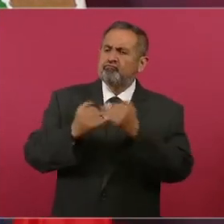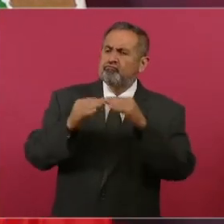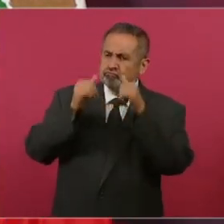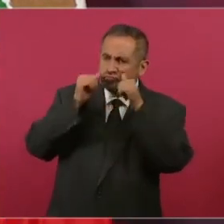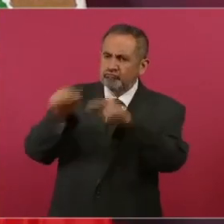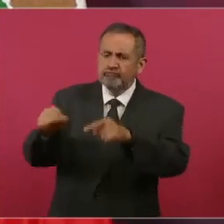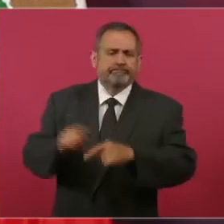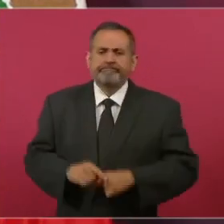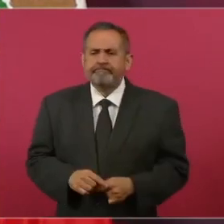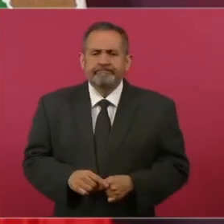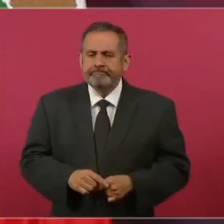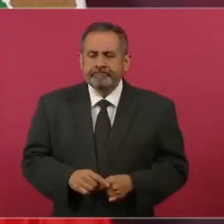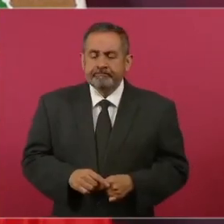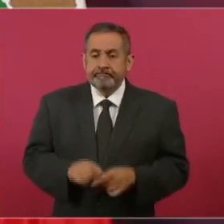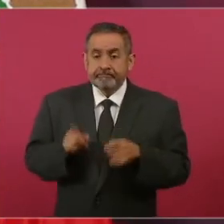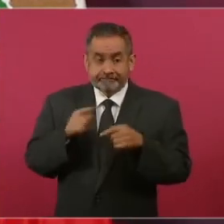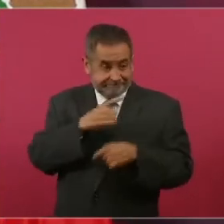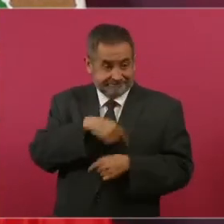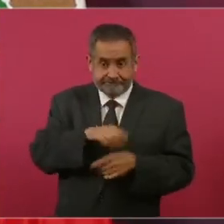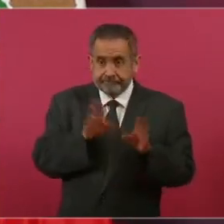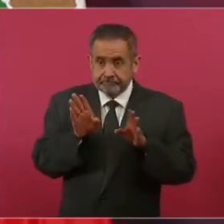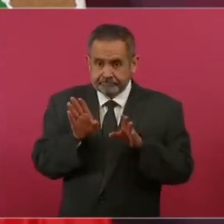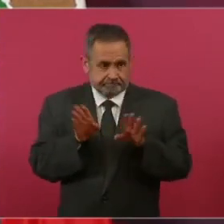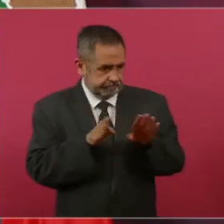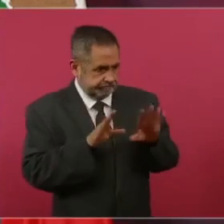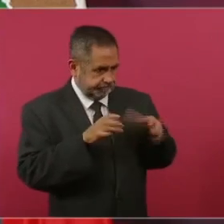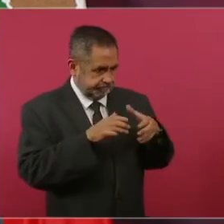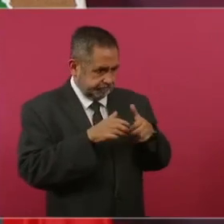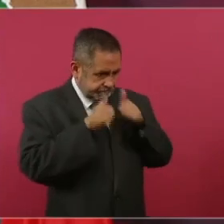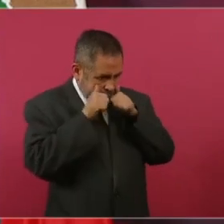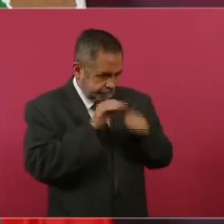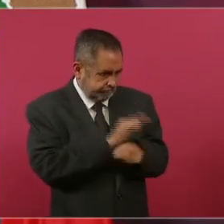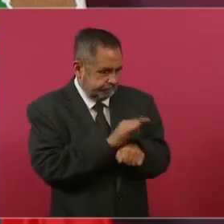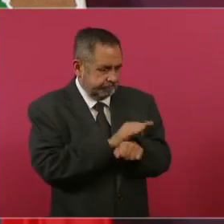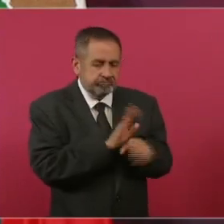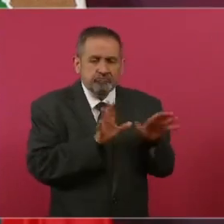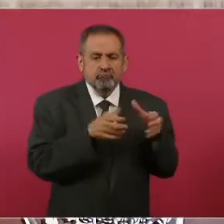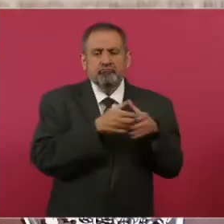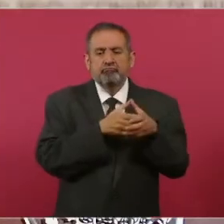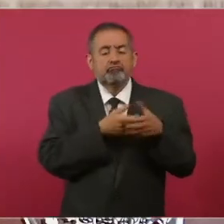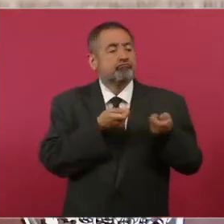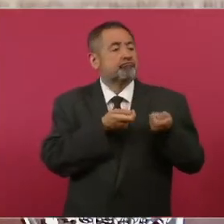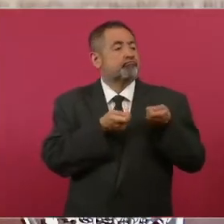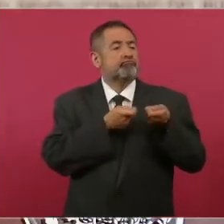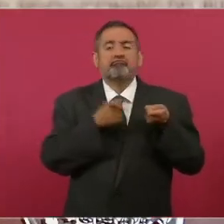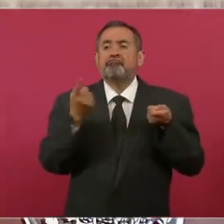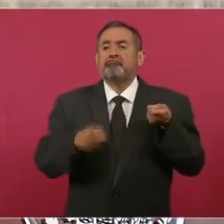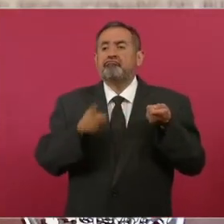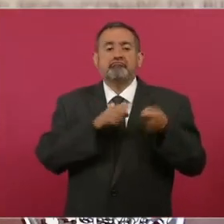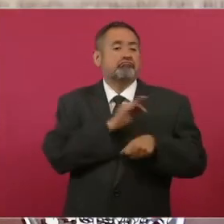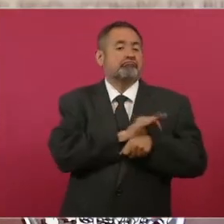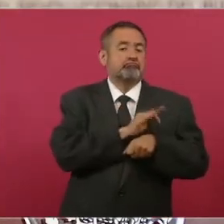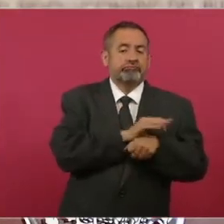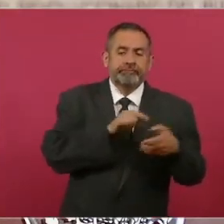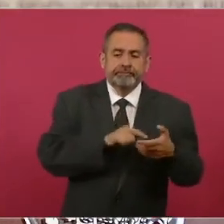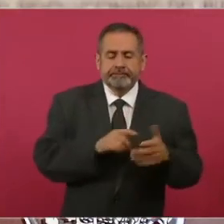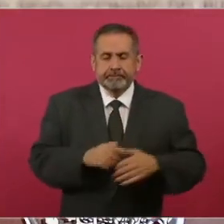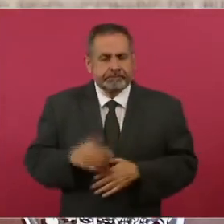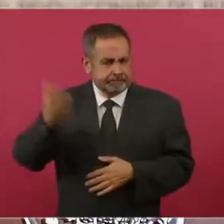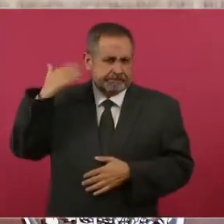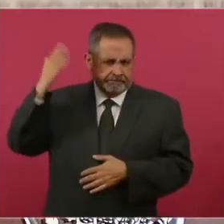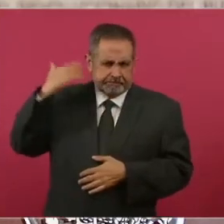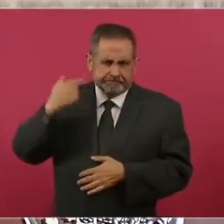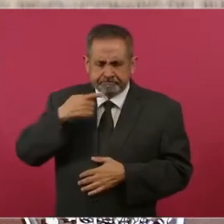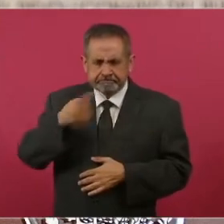están para defender a la oligarquía. Entonces, dije no,